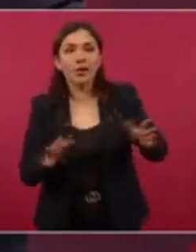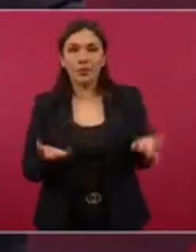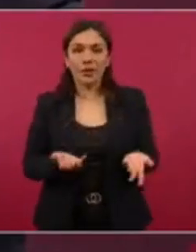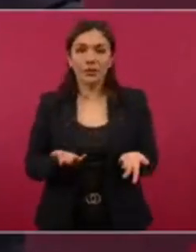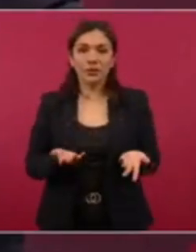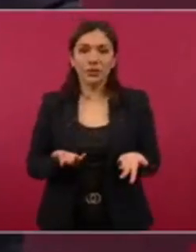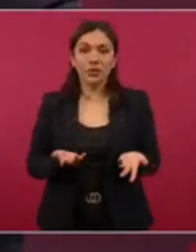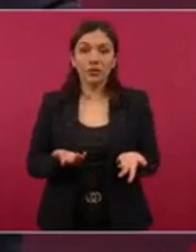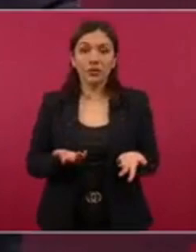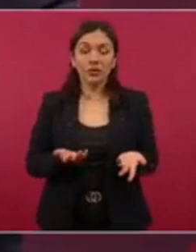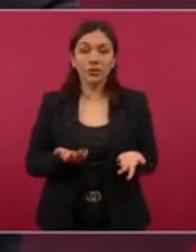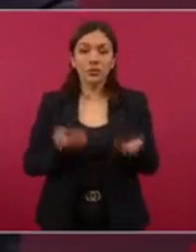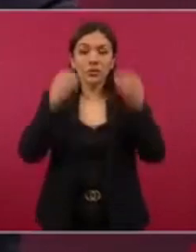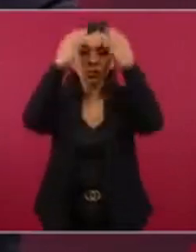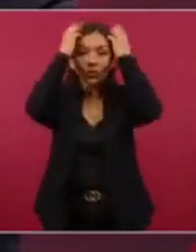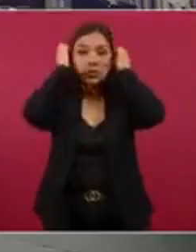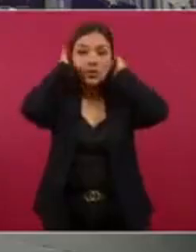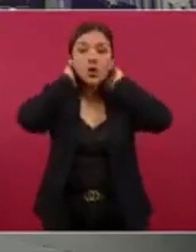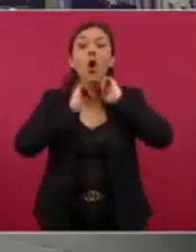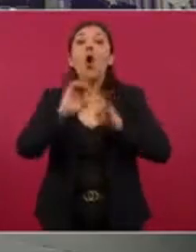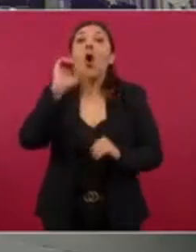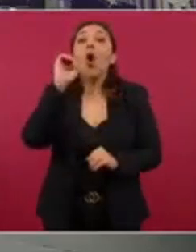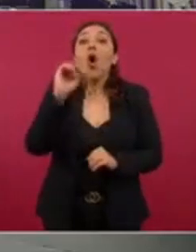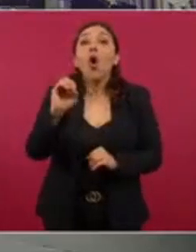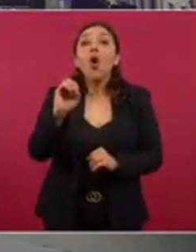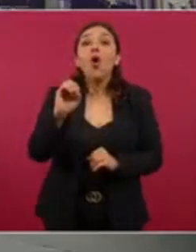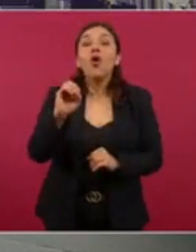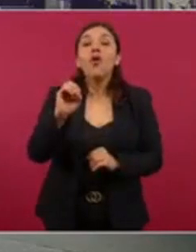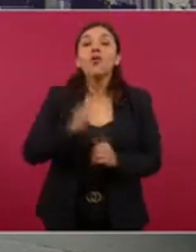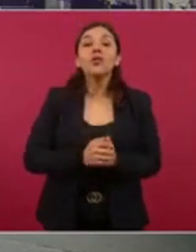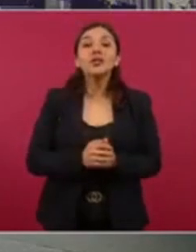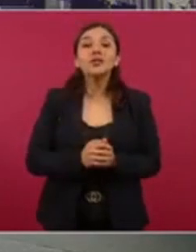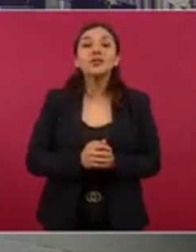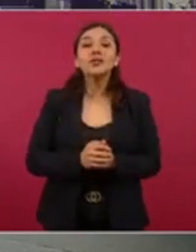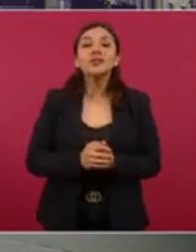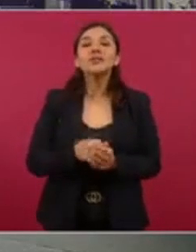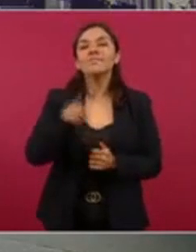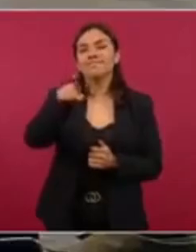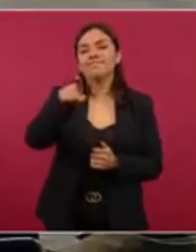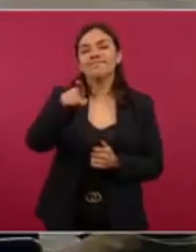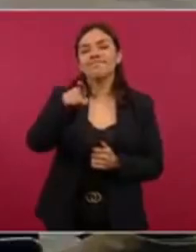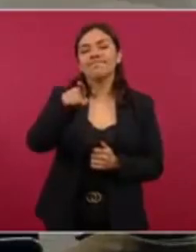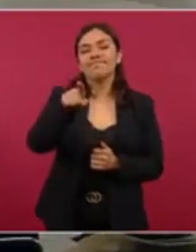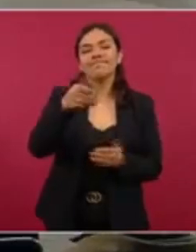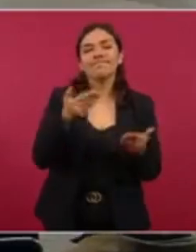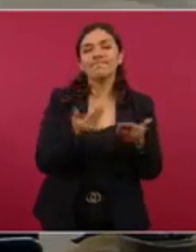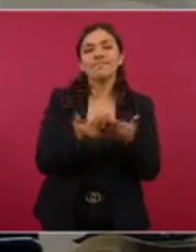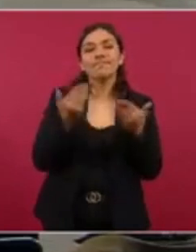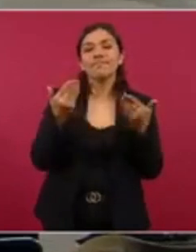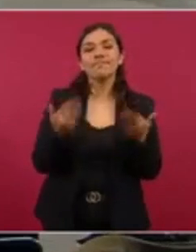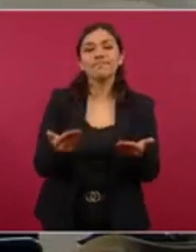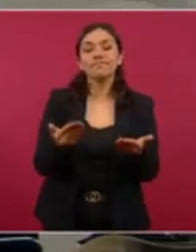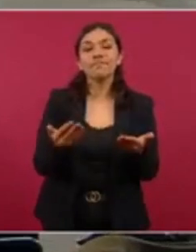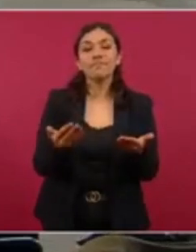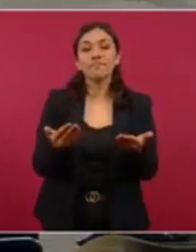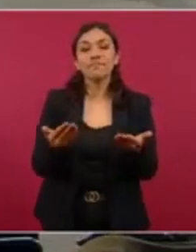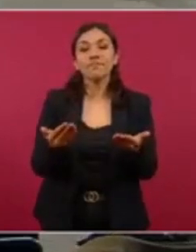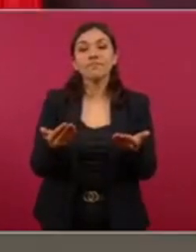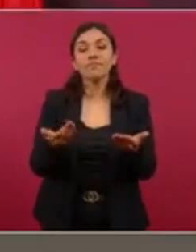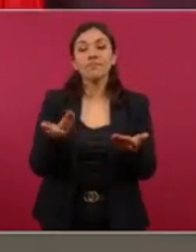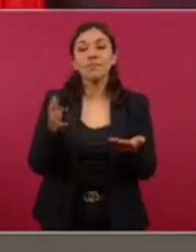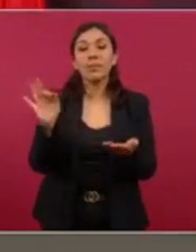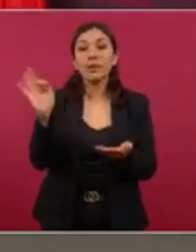O a lo mejor ya le cuadra, ya ve que Leo Zuckerman decía que no le cuadraba la acusación. Y ahora, si